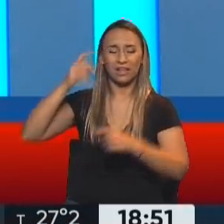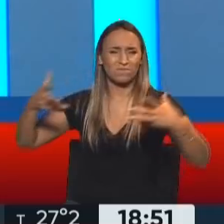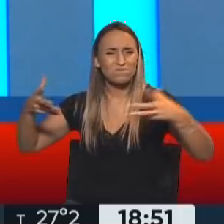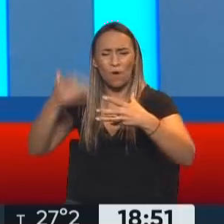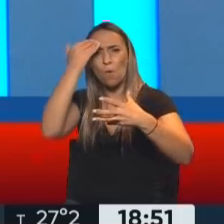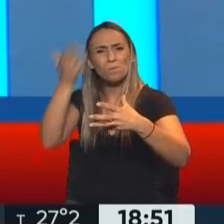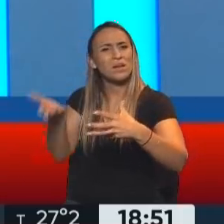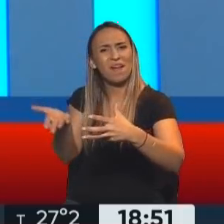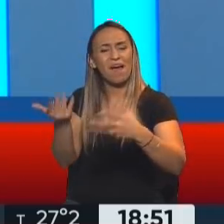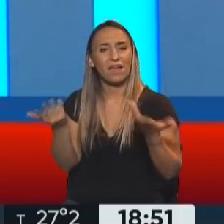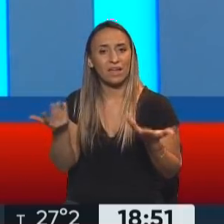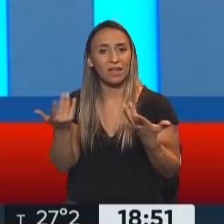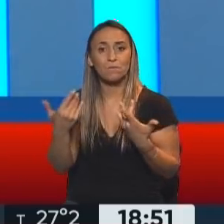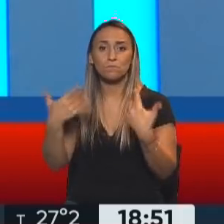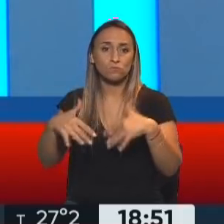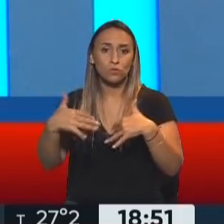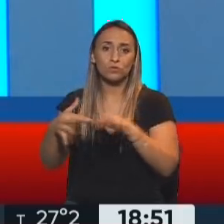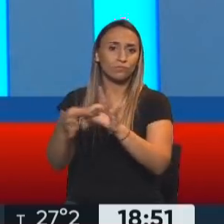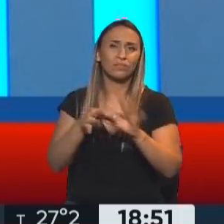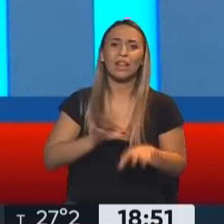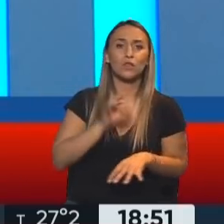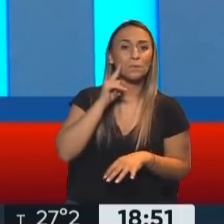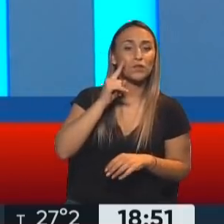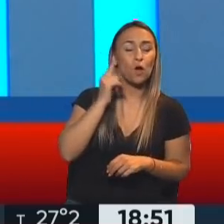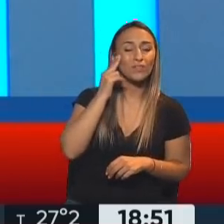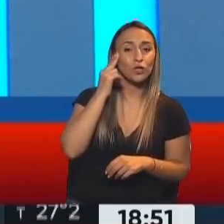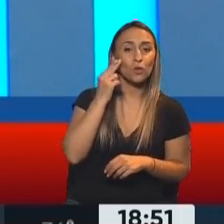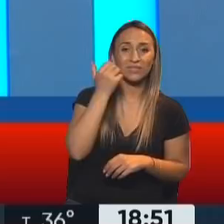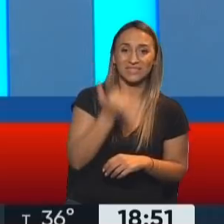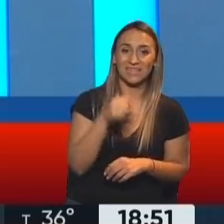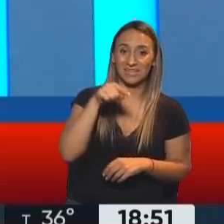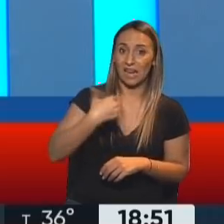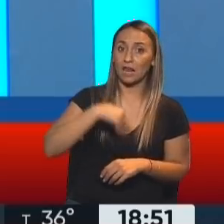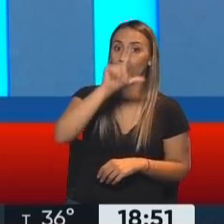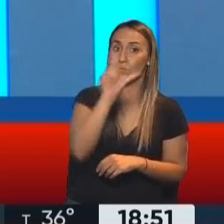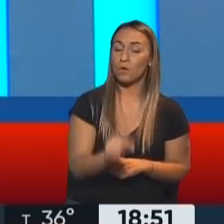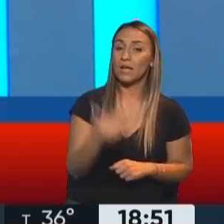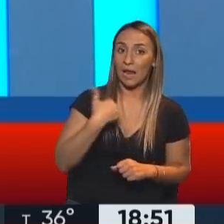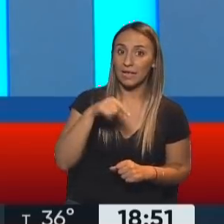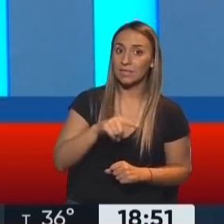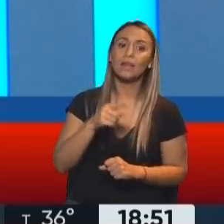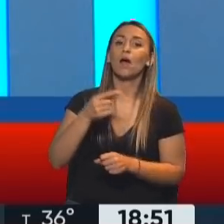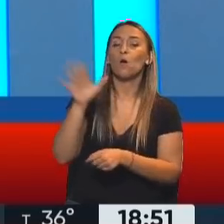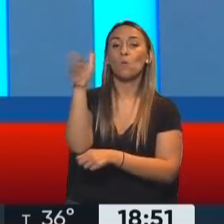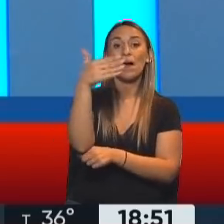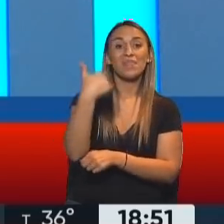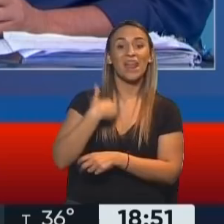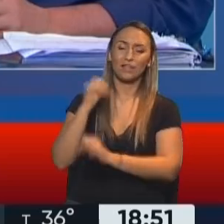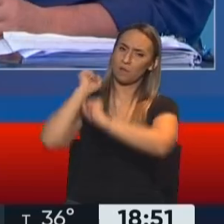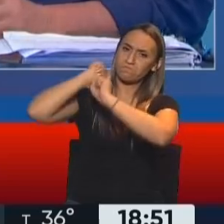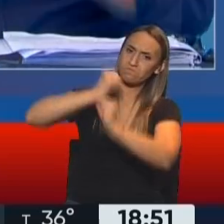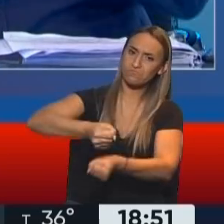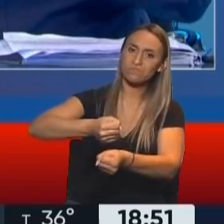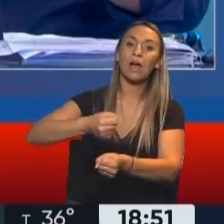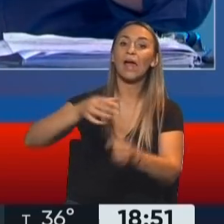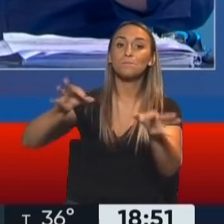que tiene mucho que ver con otra gesta que se hizo en el año 1966 en la República Argentina, poniendo la bandera argentina en las Balvinas, que